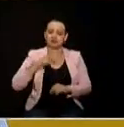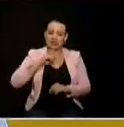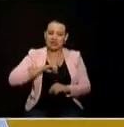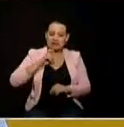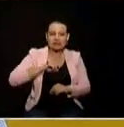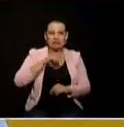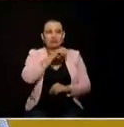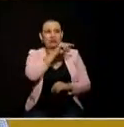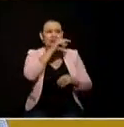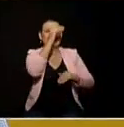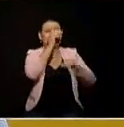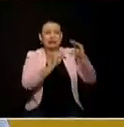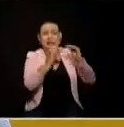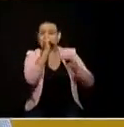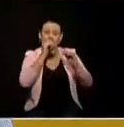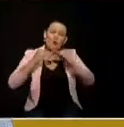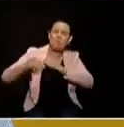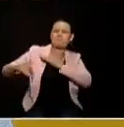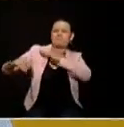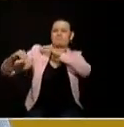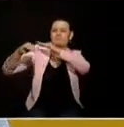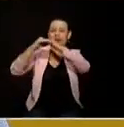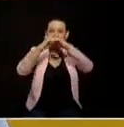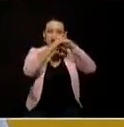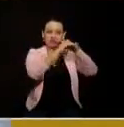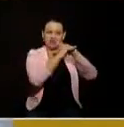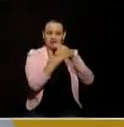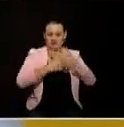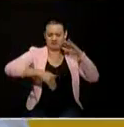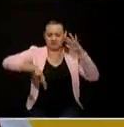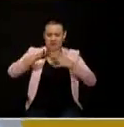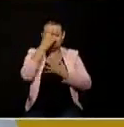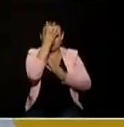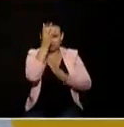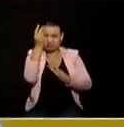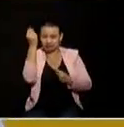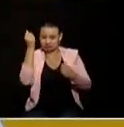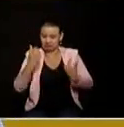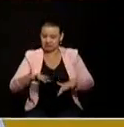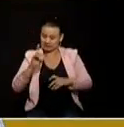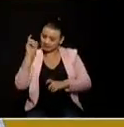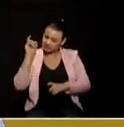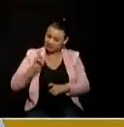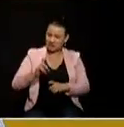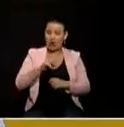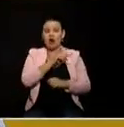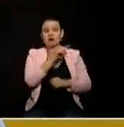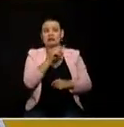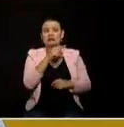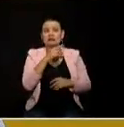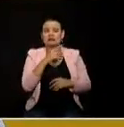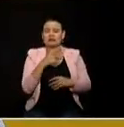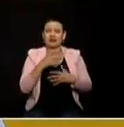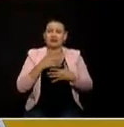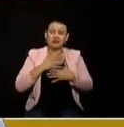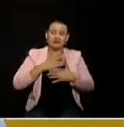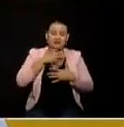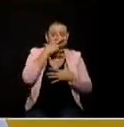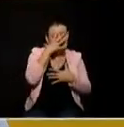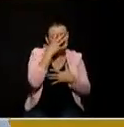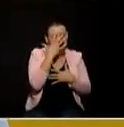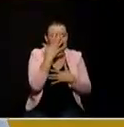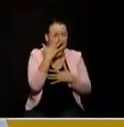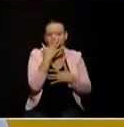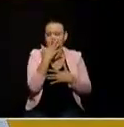desigualdades es un reto no solamente ético y moral porque hay muchos antioqueños antioqueñas rezagados sino también que esto es